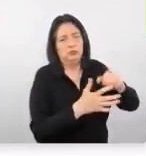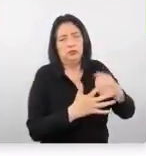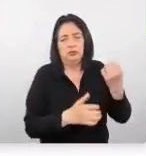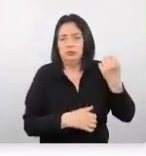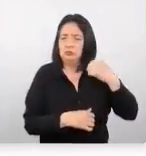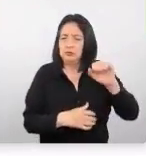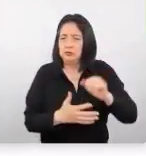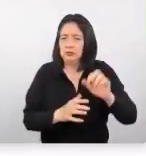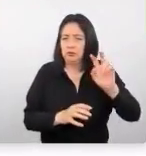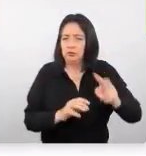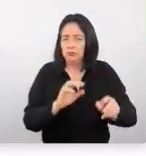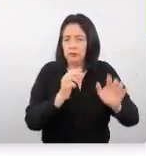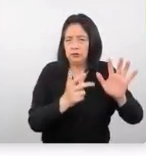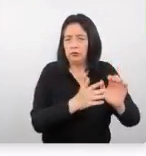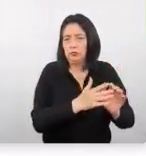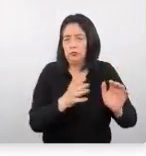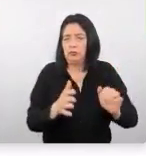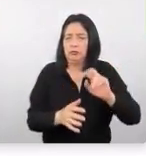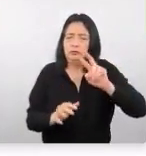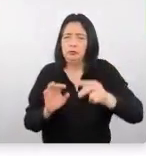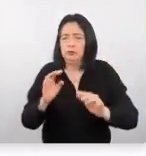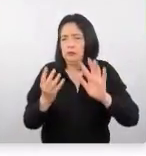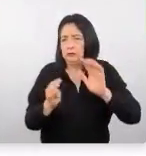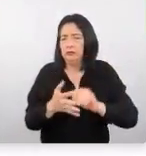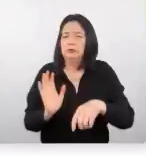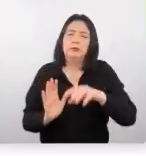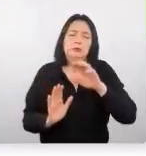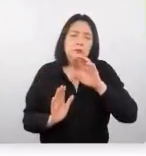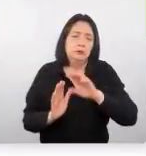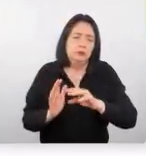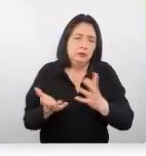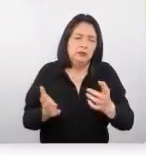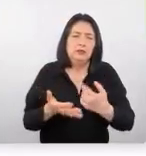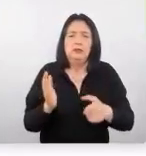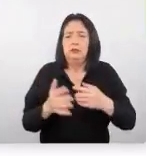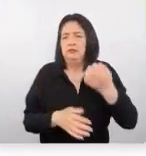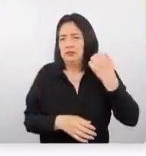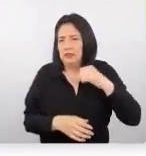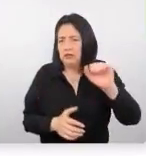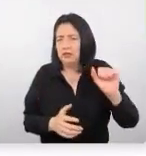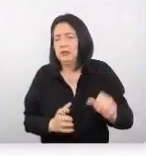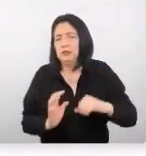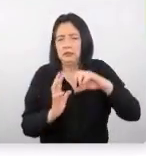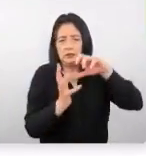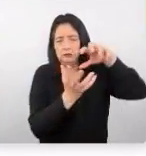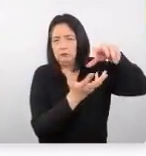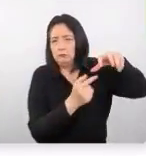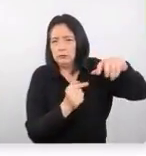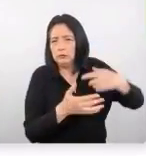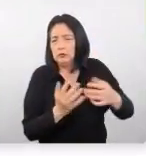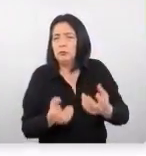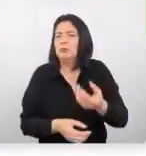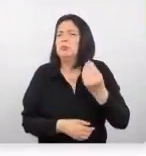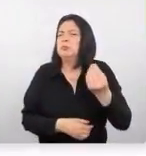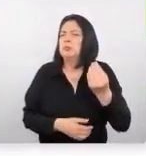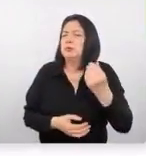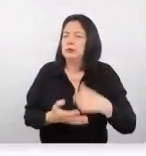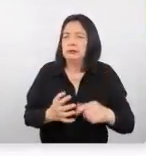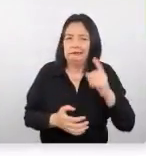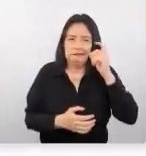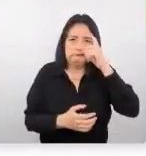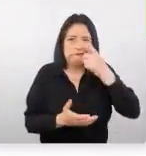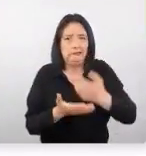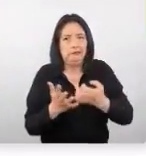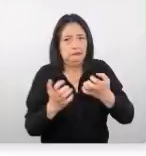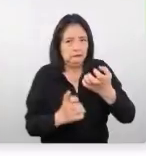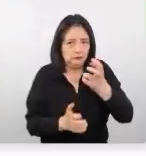de 2018 a 2019 hubo una reducción una contracción de viajes a nivel global producto de una crisis económica